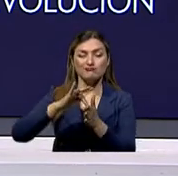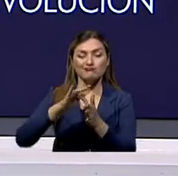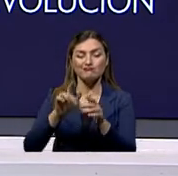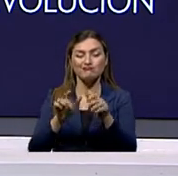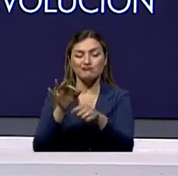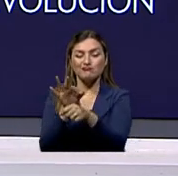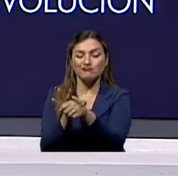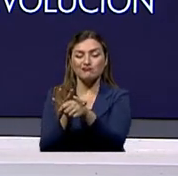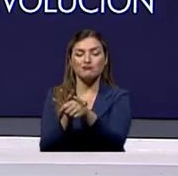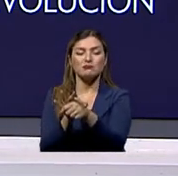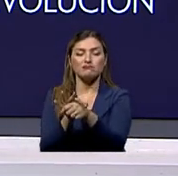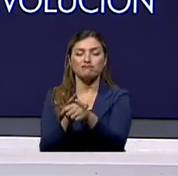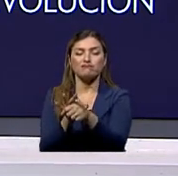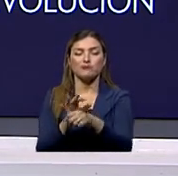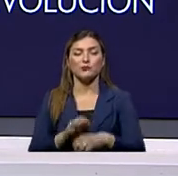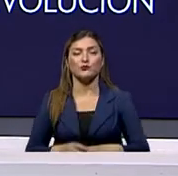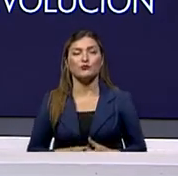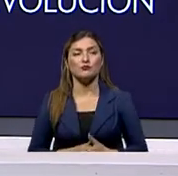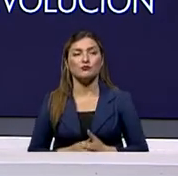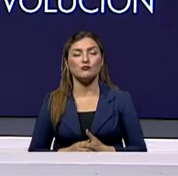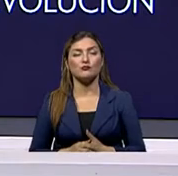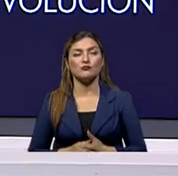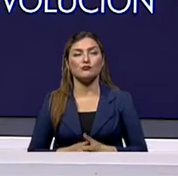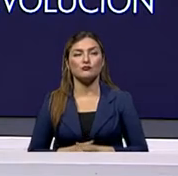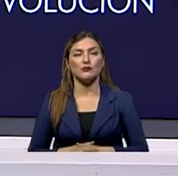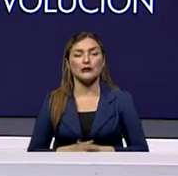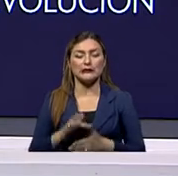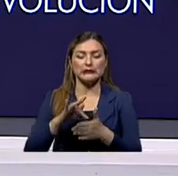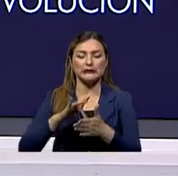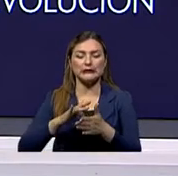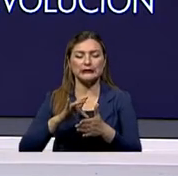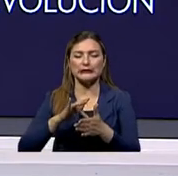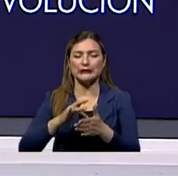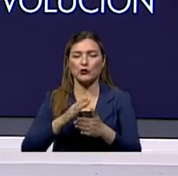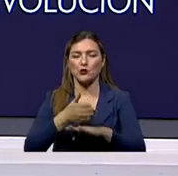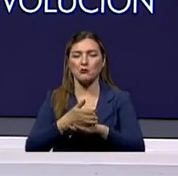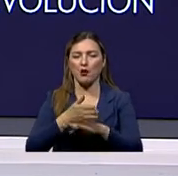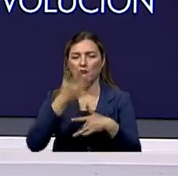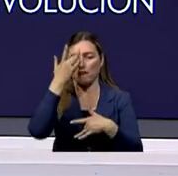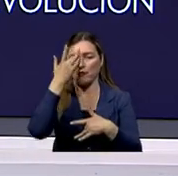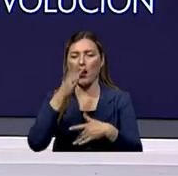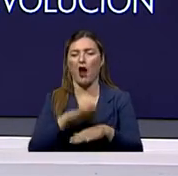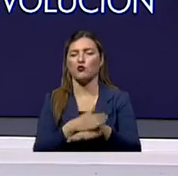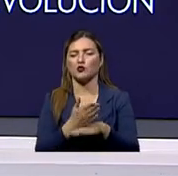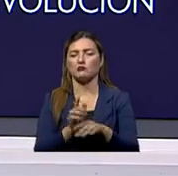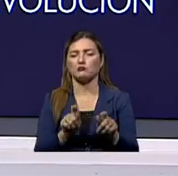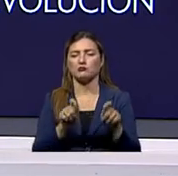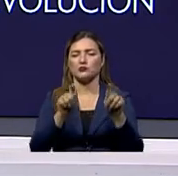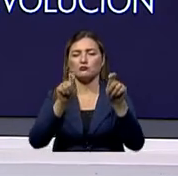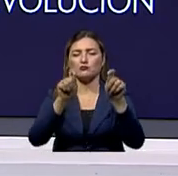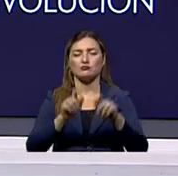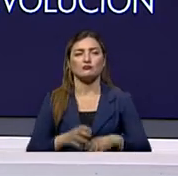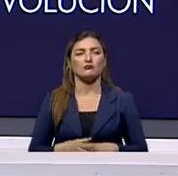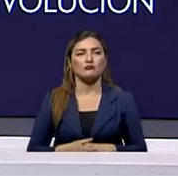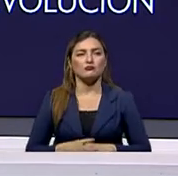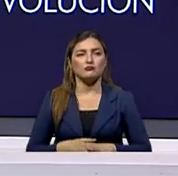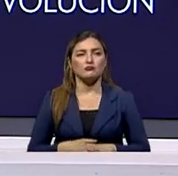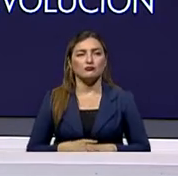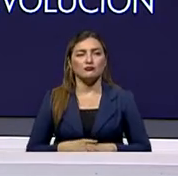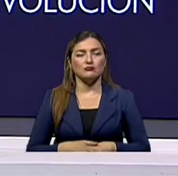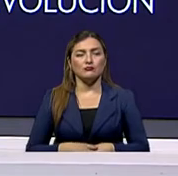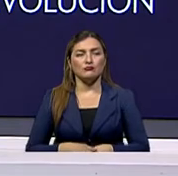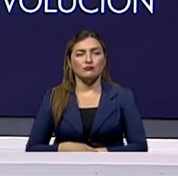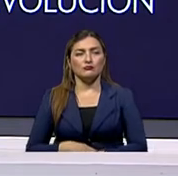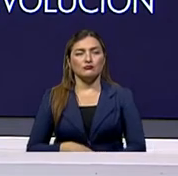estos melanomas de malignizar, es decir, de que se vuelvan peligrosos y para eso, pues nosotros tendremos el estadiaje del melanoma, es decir,